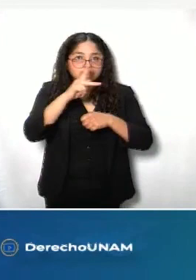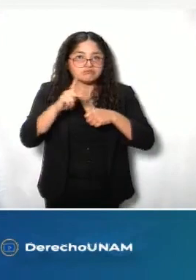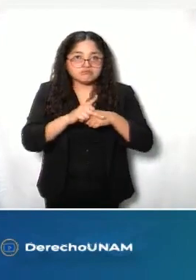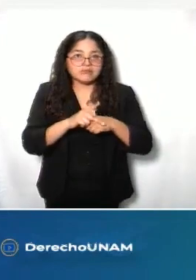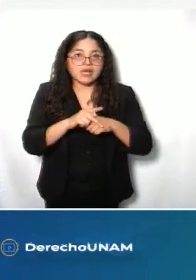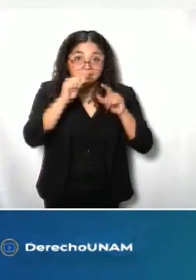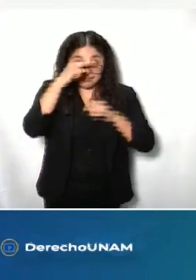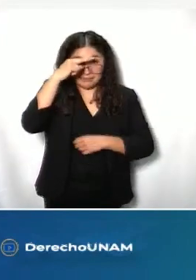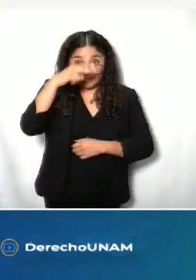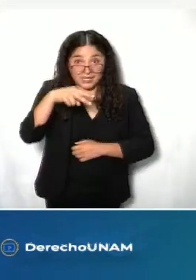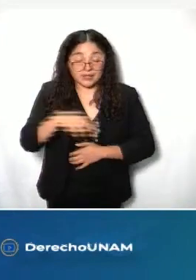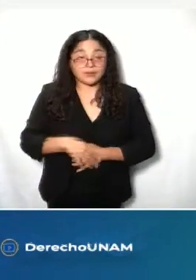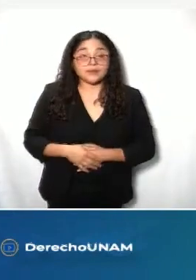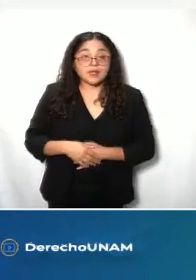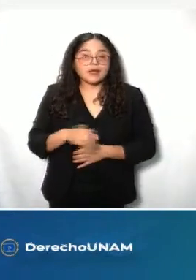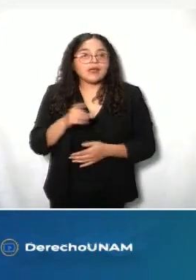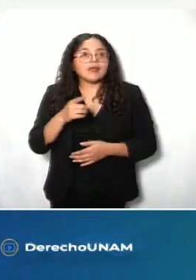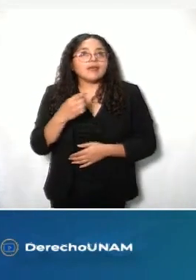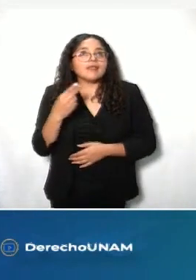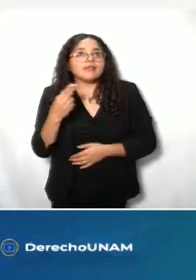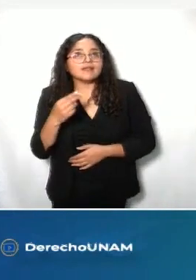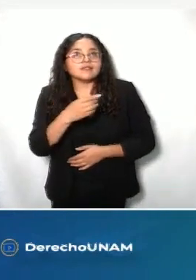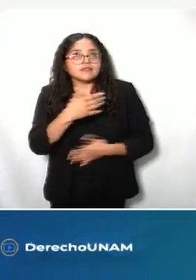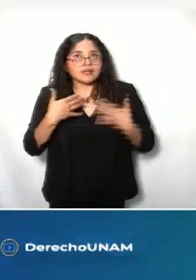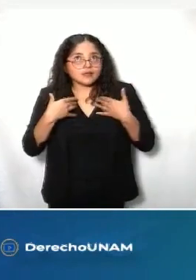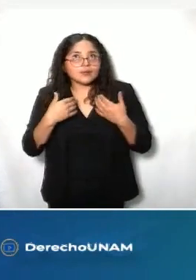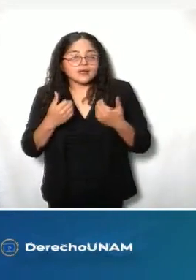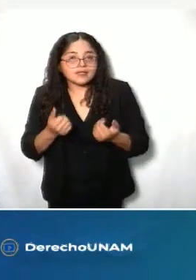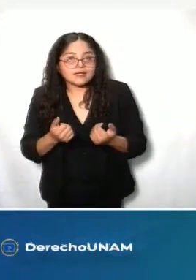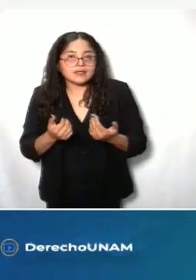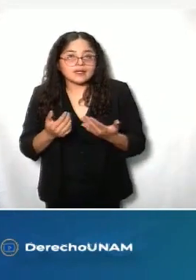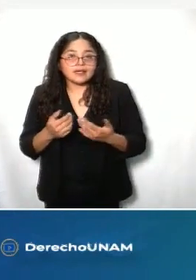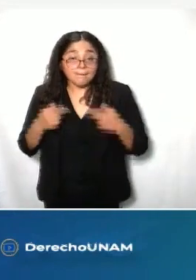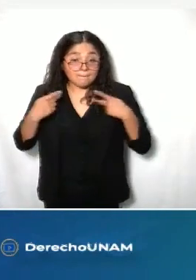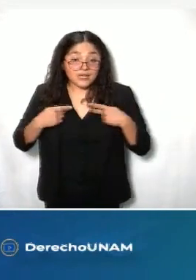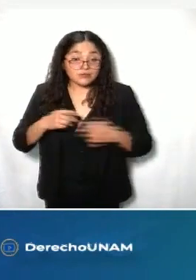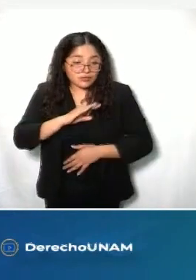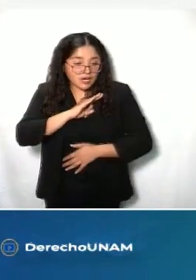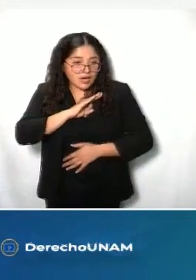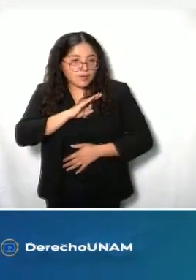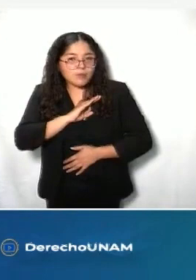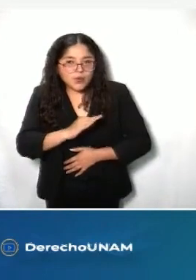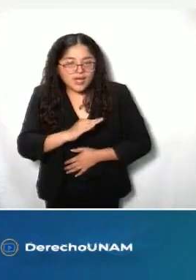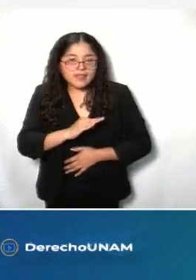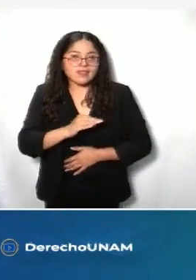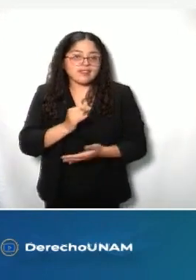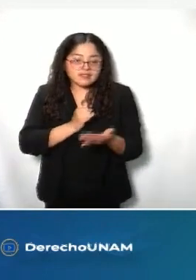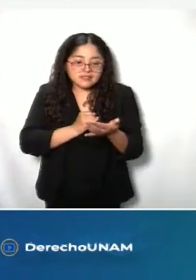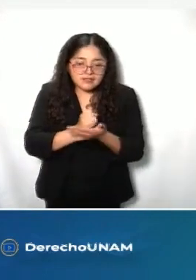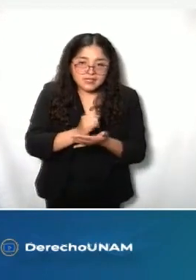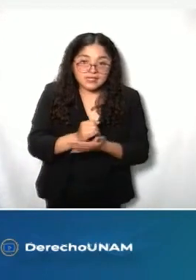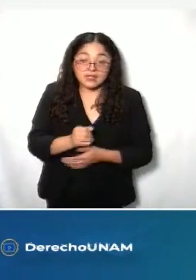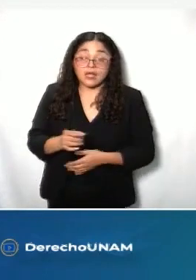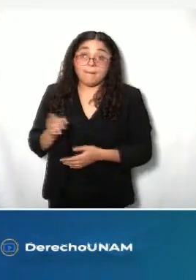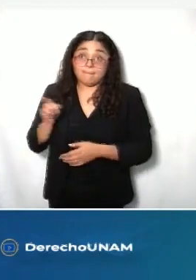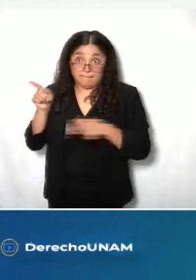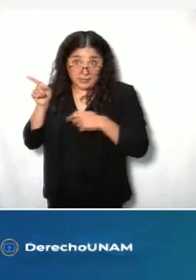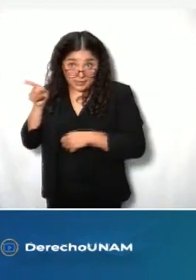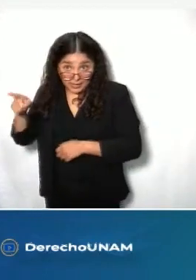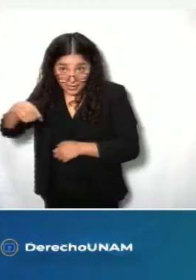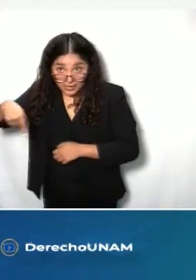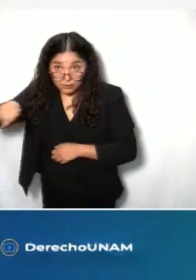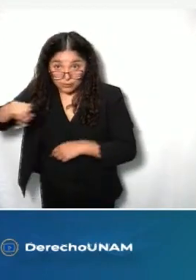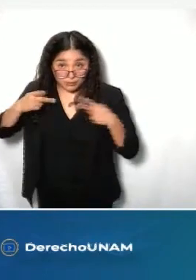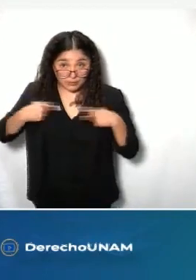que la soberanía es del pueblo y que los servidores públicos son mandatarios del pueblo. Y que no es al